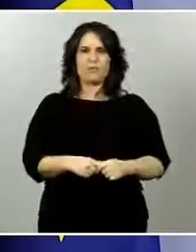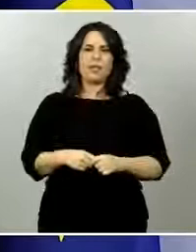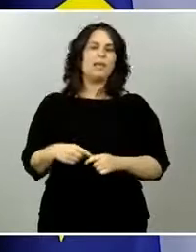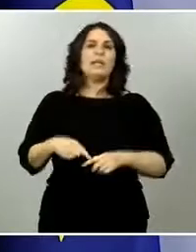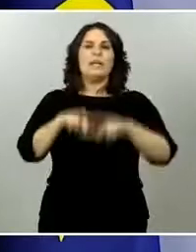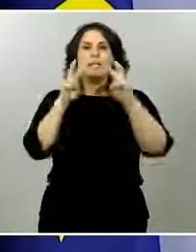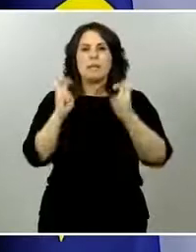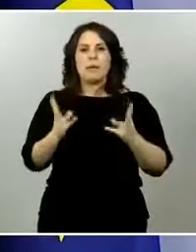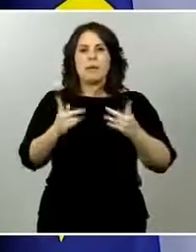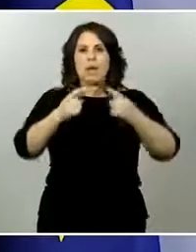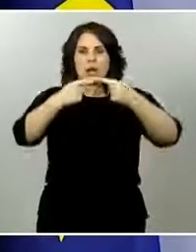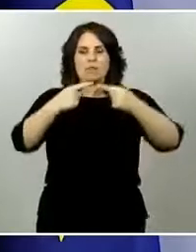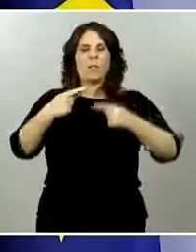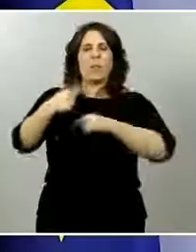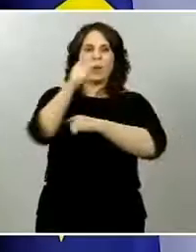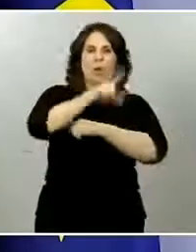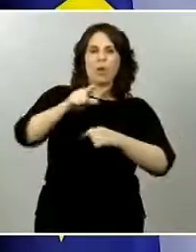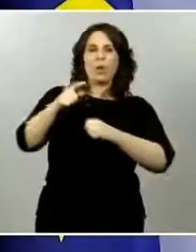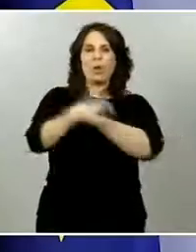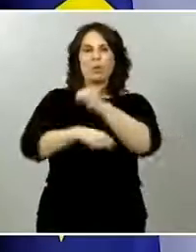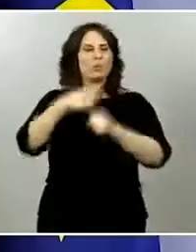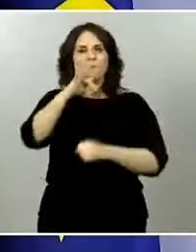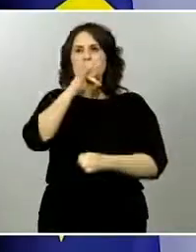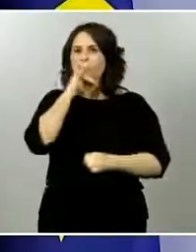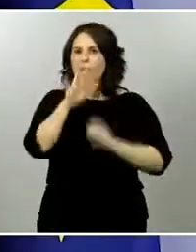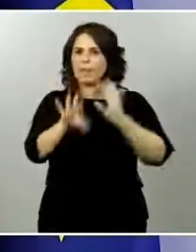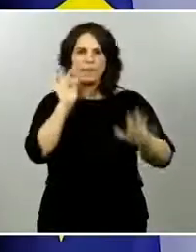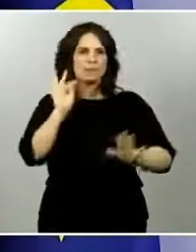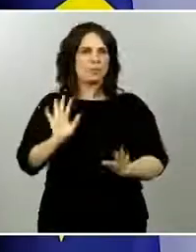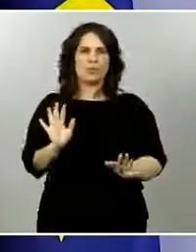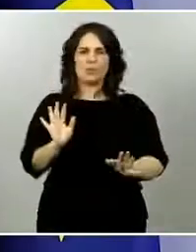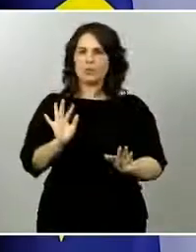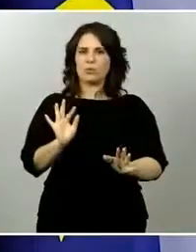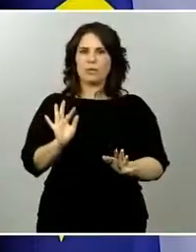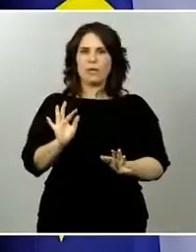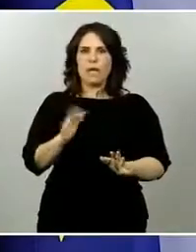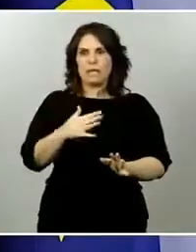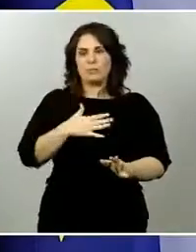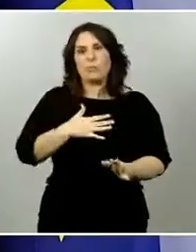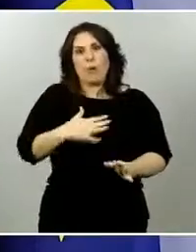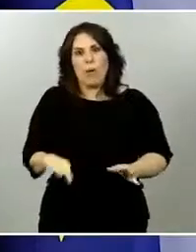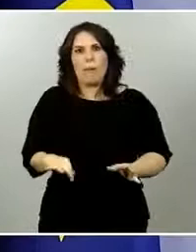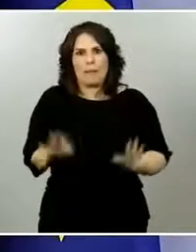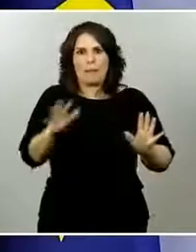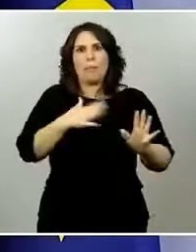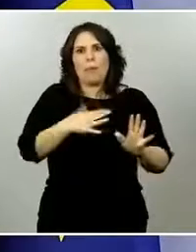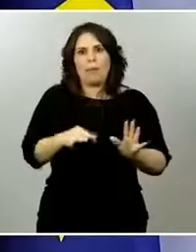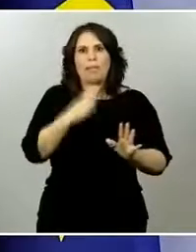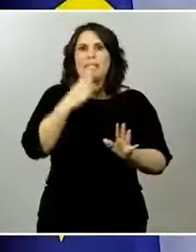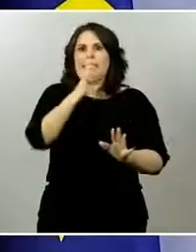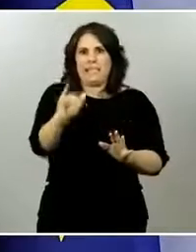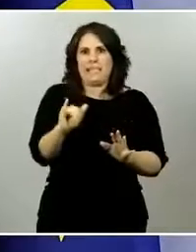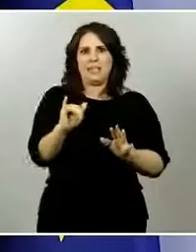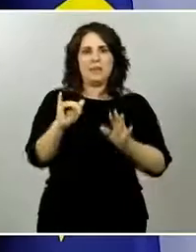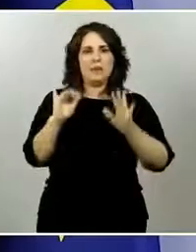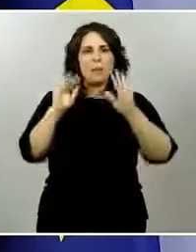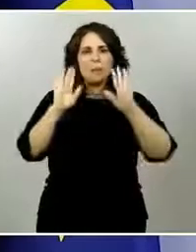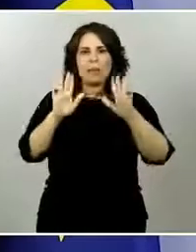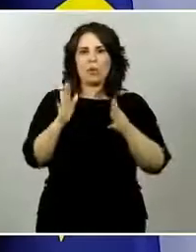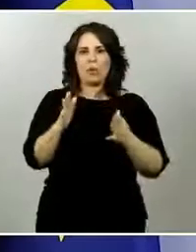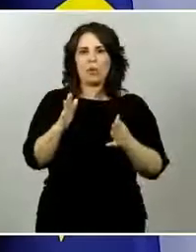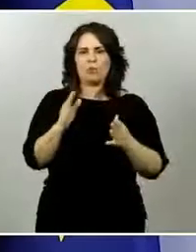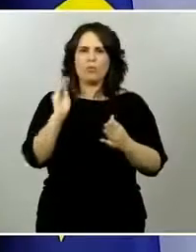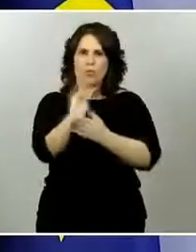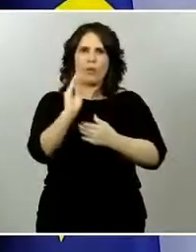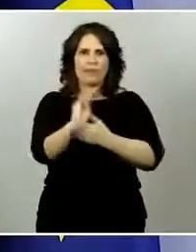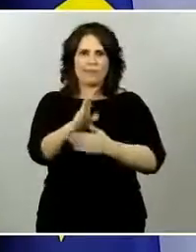del Ministerio de Sanidad y así se ha trasladado. Y respecto a los play-offs de fútbol, previstos para Julio